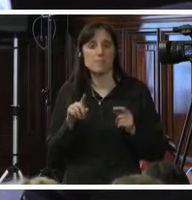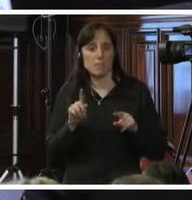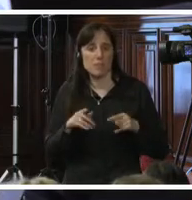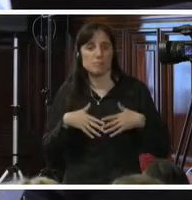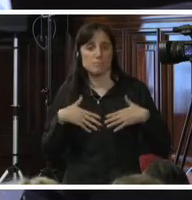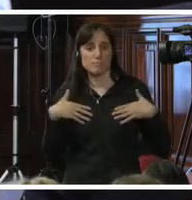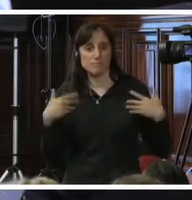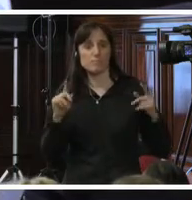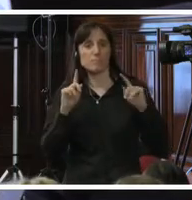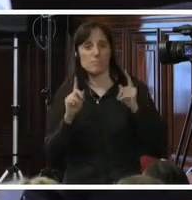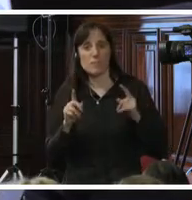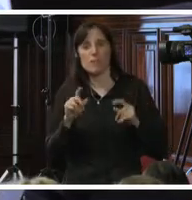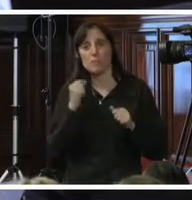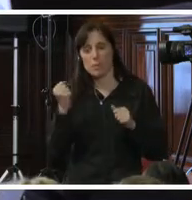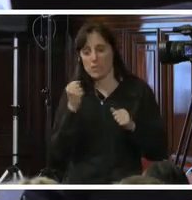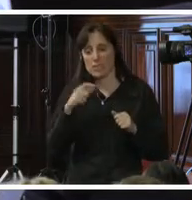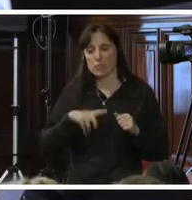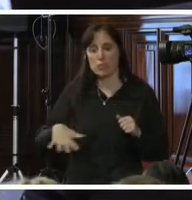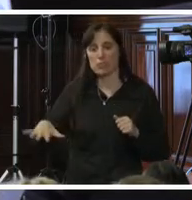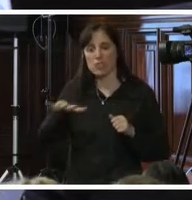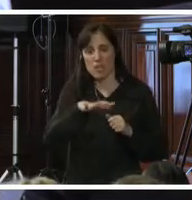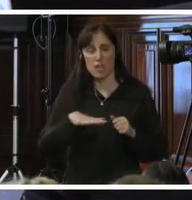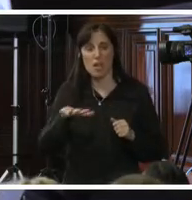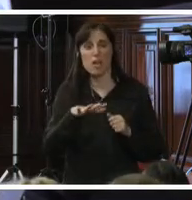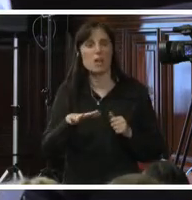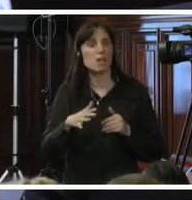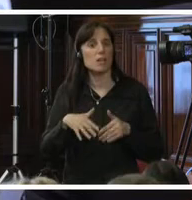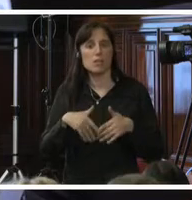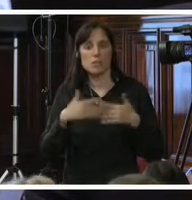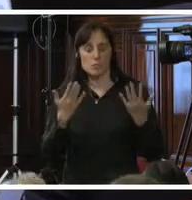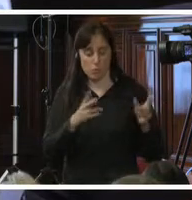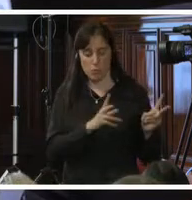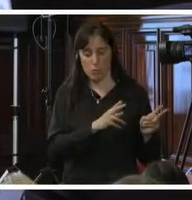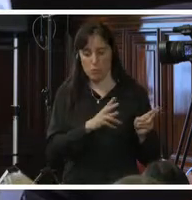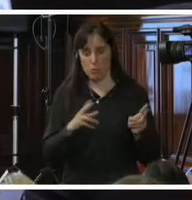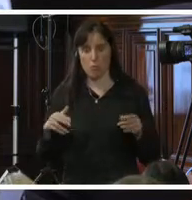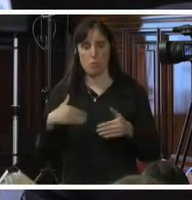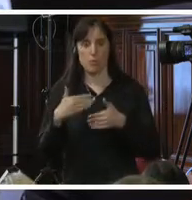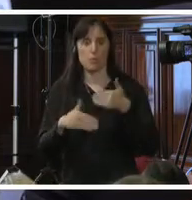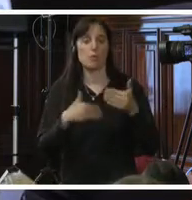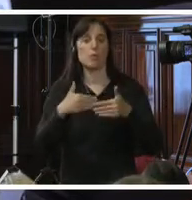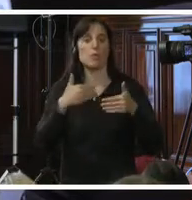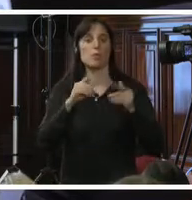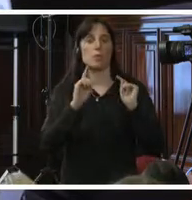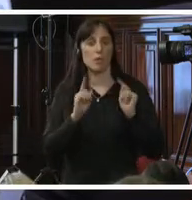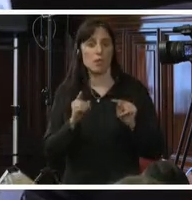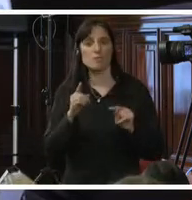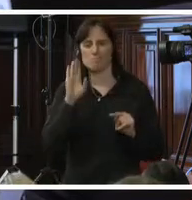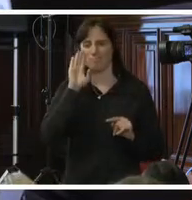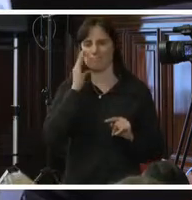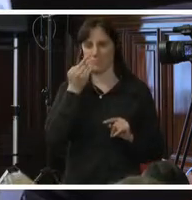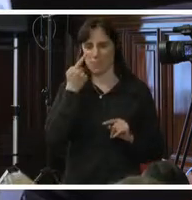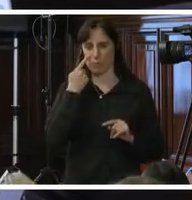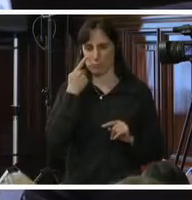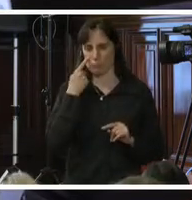que tienen las organizaciones de la sociedad civil, no sólo en todo el proceso de asistencia a las víctimas de trata, sino por su conocimiento y experiencia